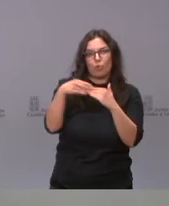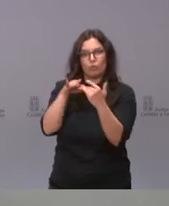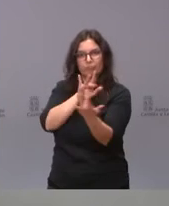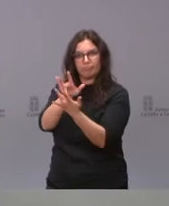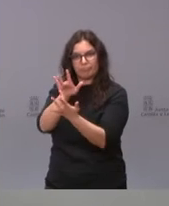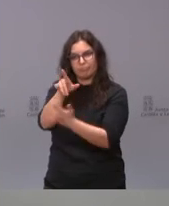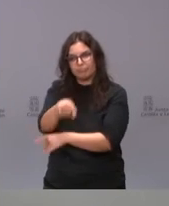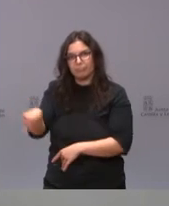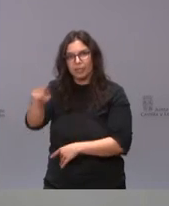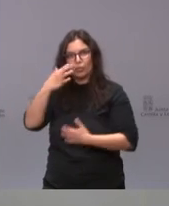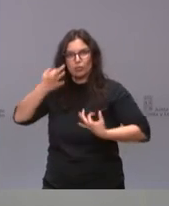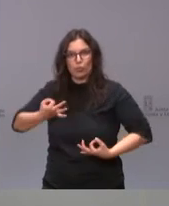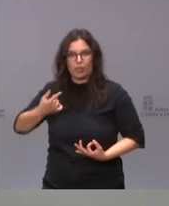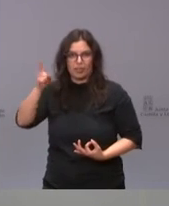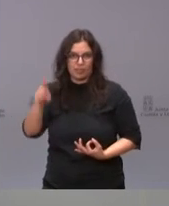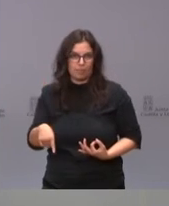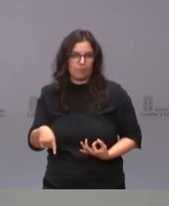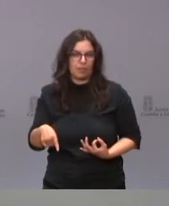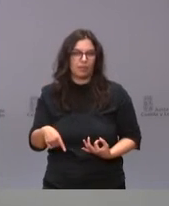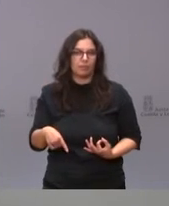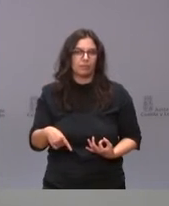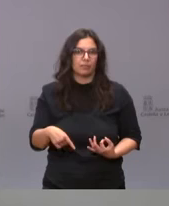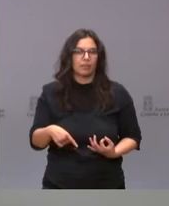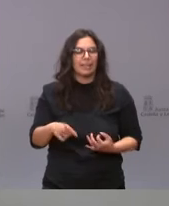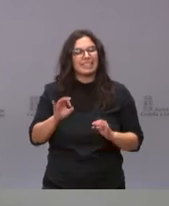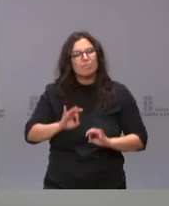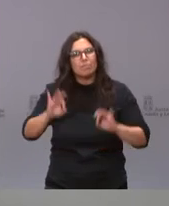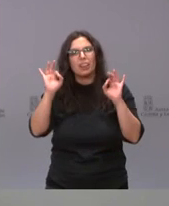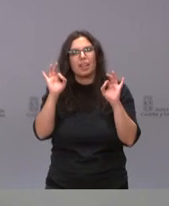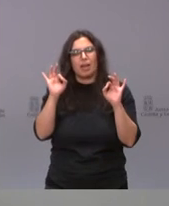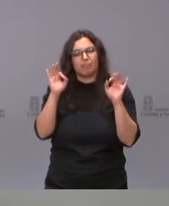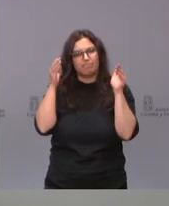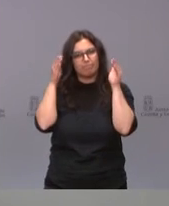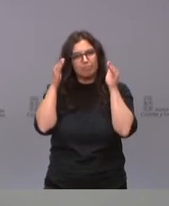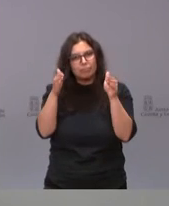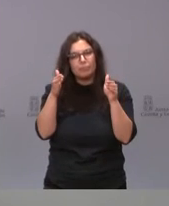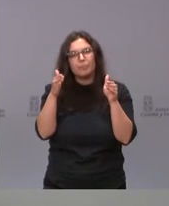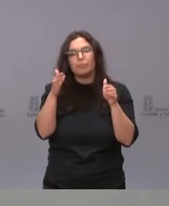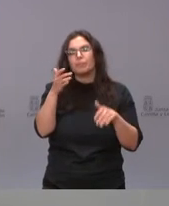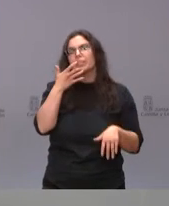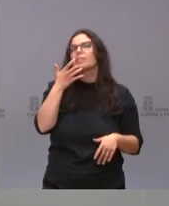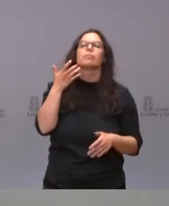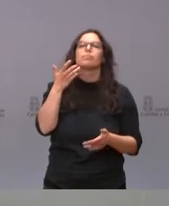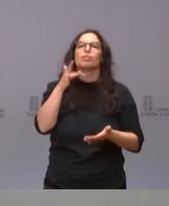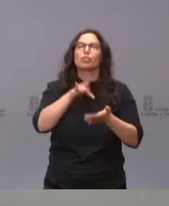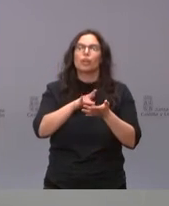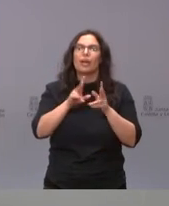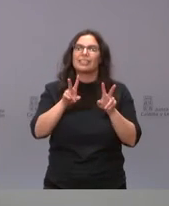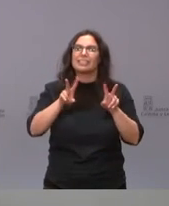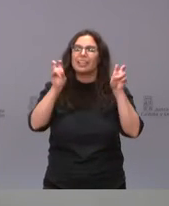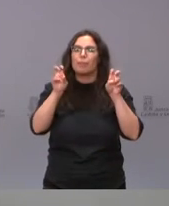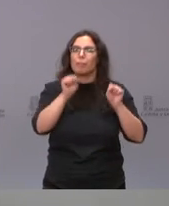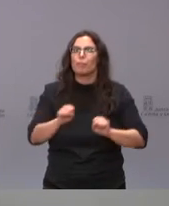su labor o con las que ellos trabajan haciendo especial incidencia, especial hincapié, por ejemplo, en el tema de la